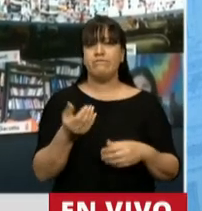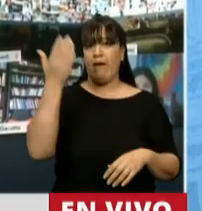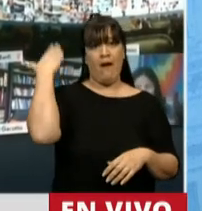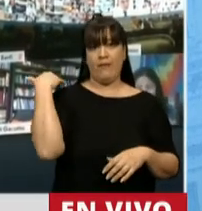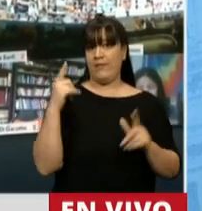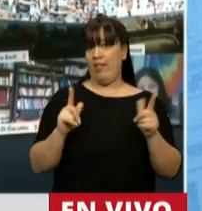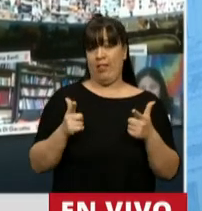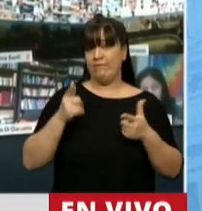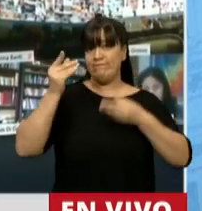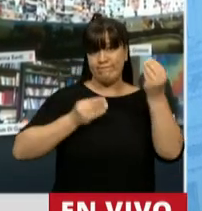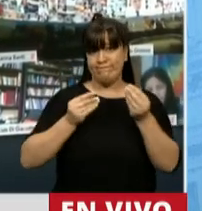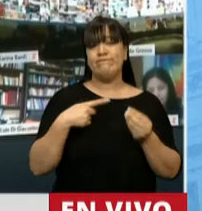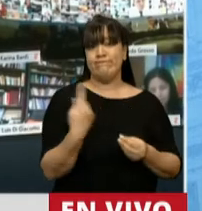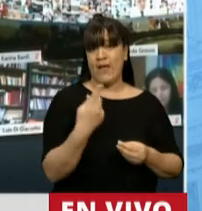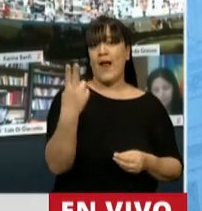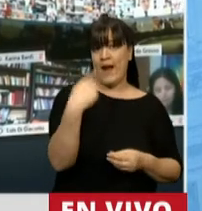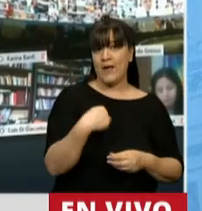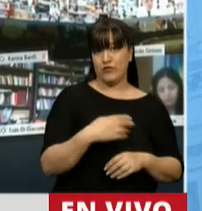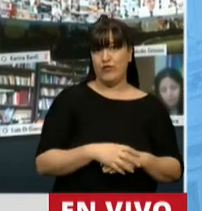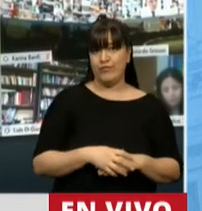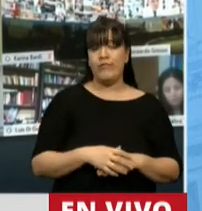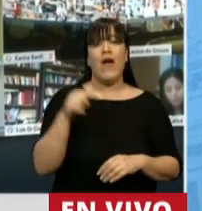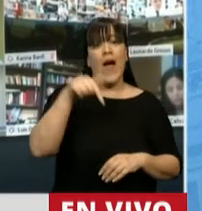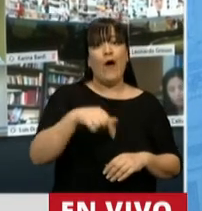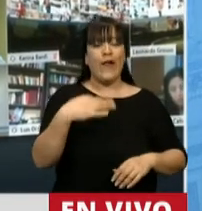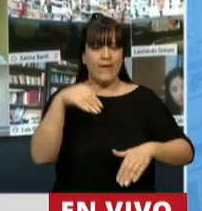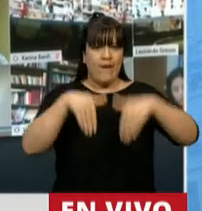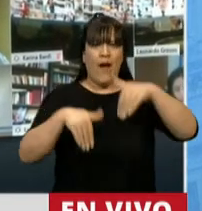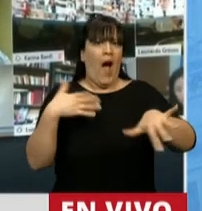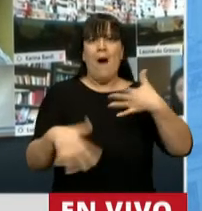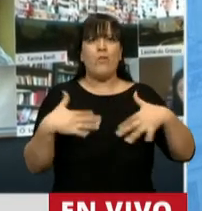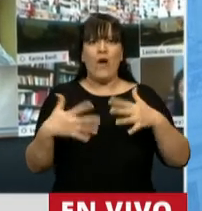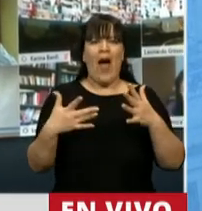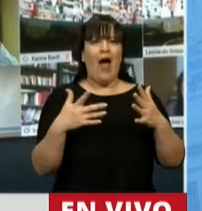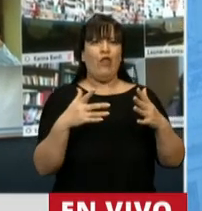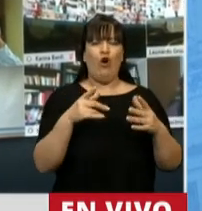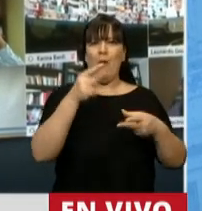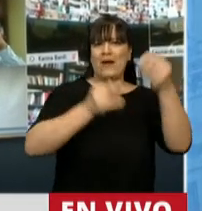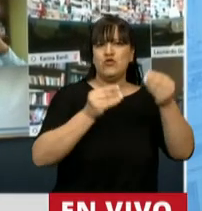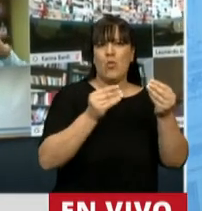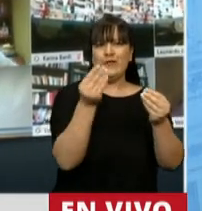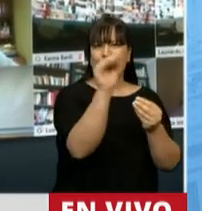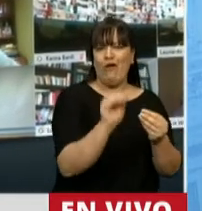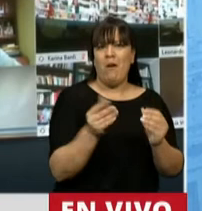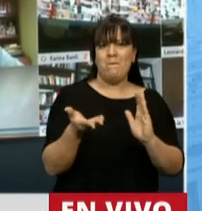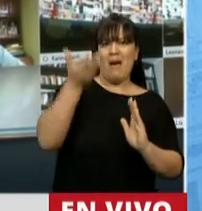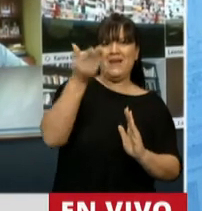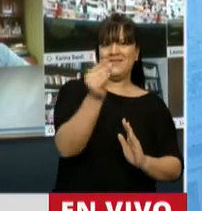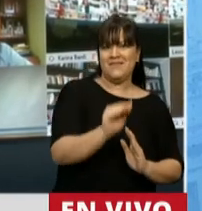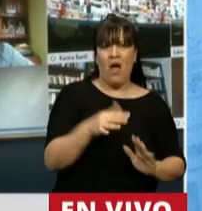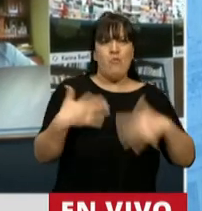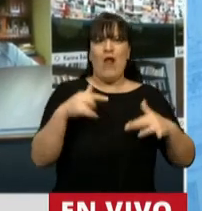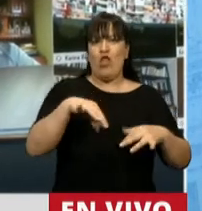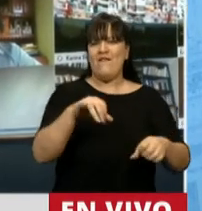presupuesto y teníamos razón. Ahora tenemos que votar a las apuradas esta ampliación de presupuesto. Y el